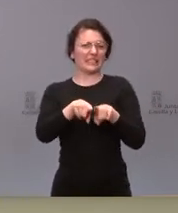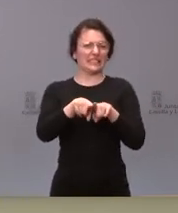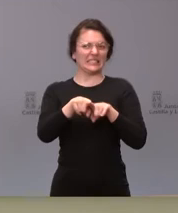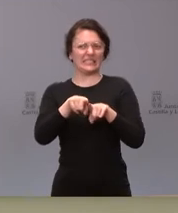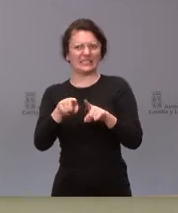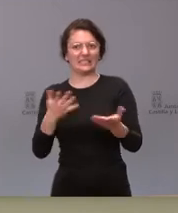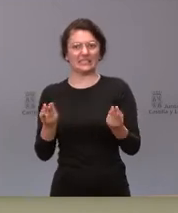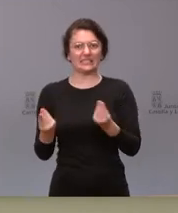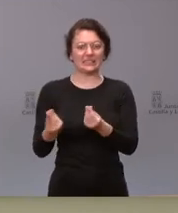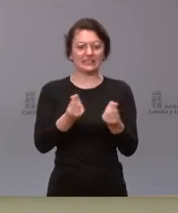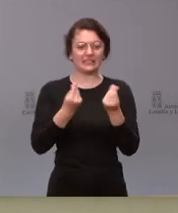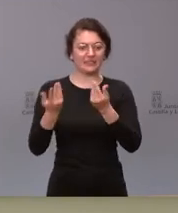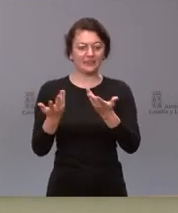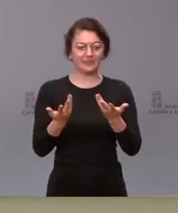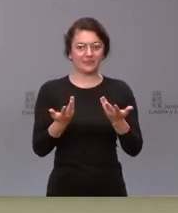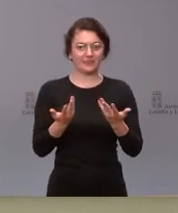que suben hasta el nivel nacional